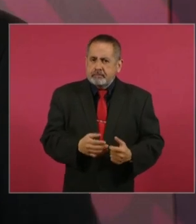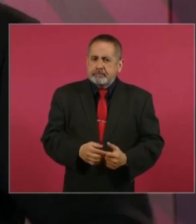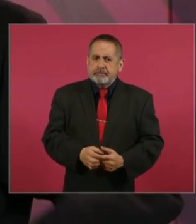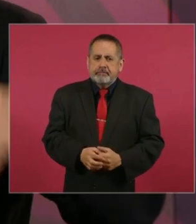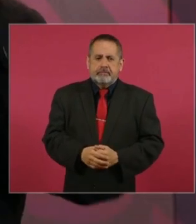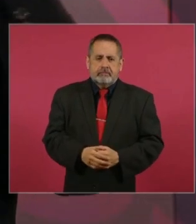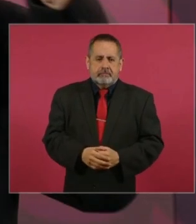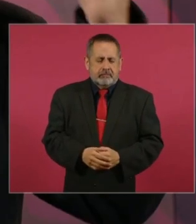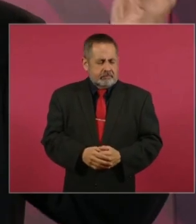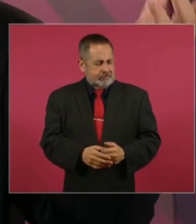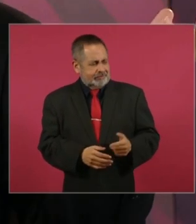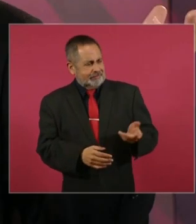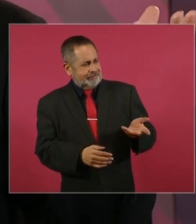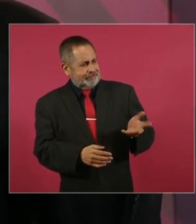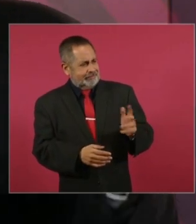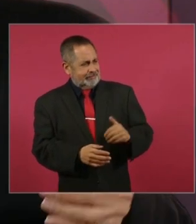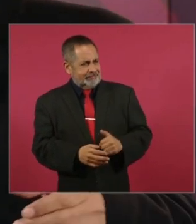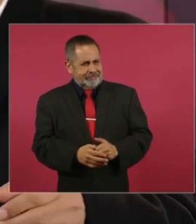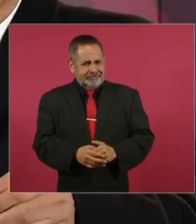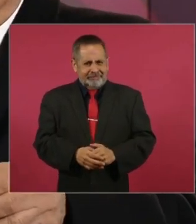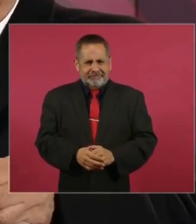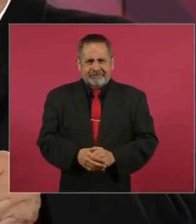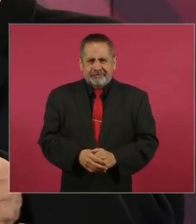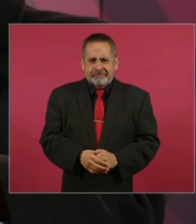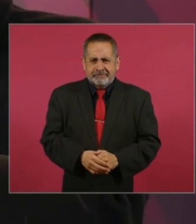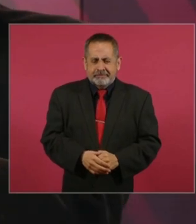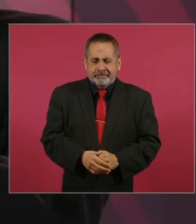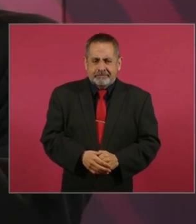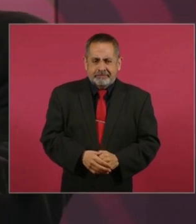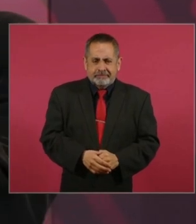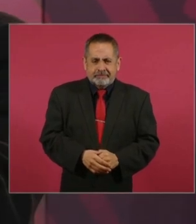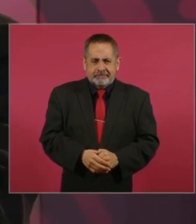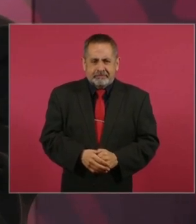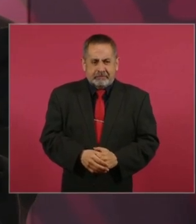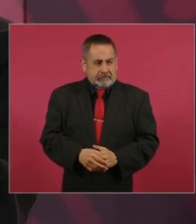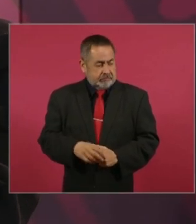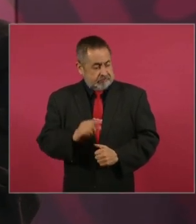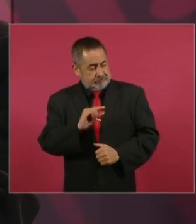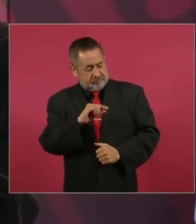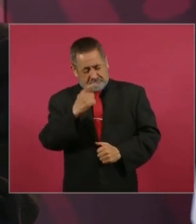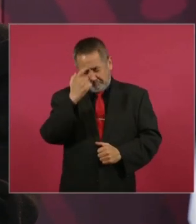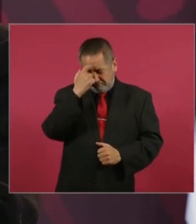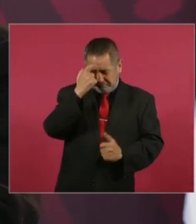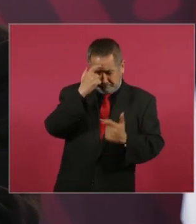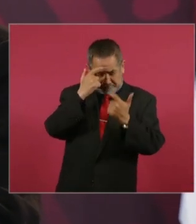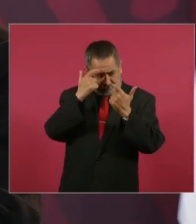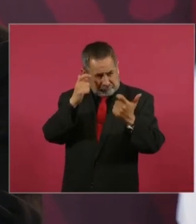Pues ni que fuera una eminencia,